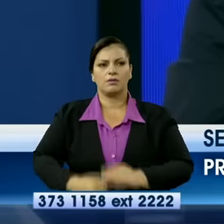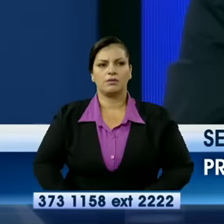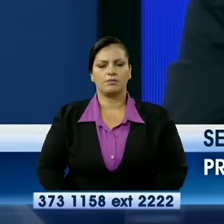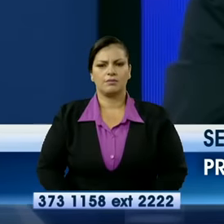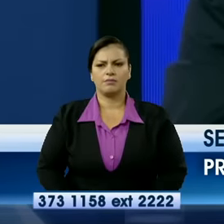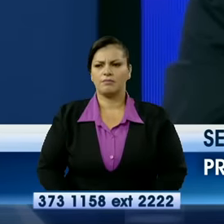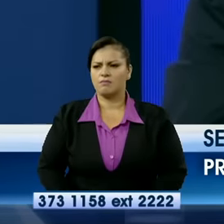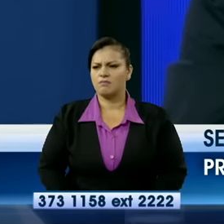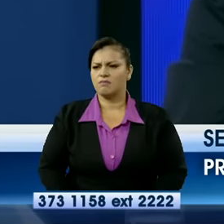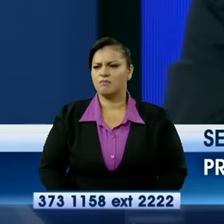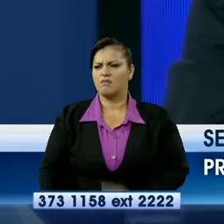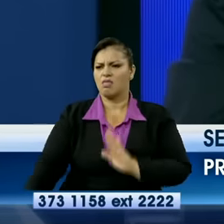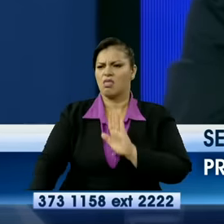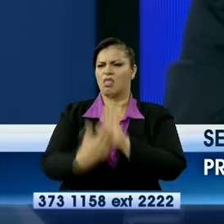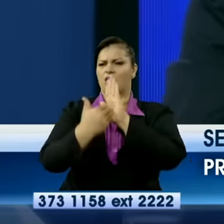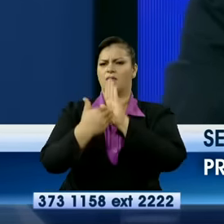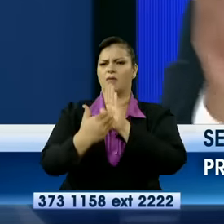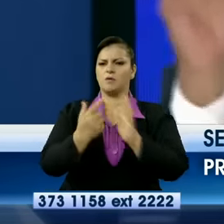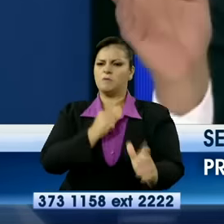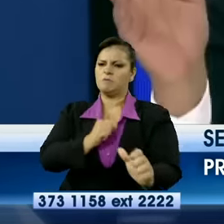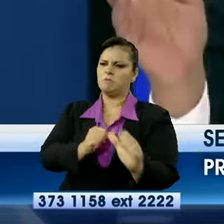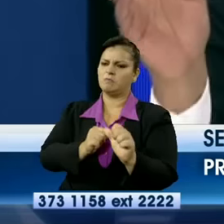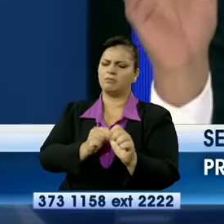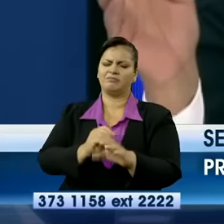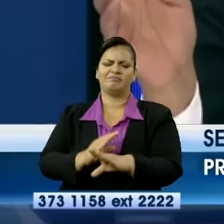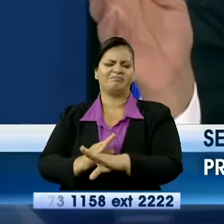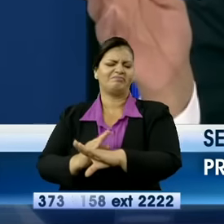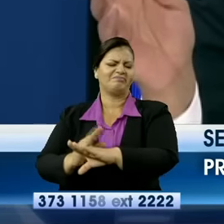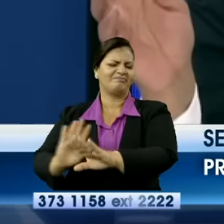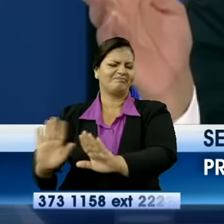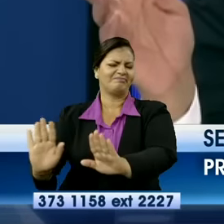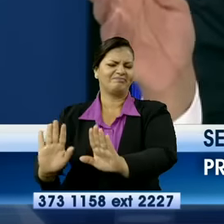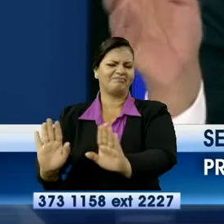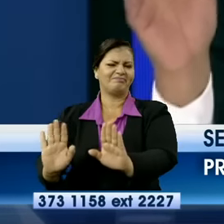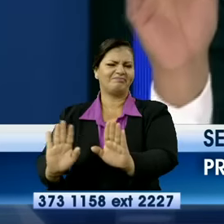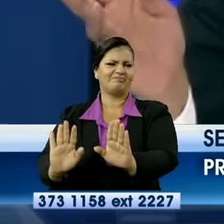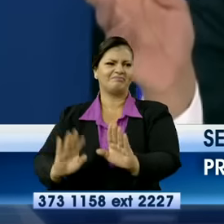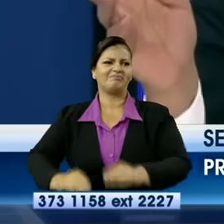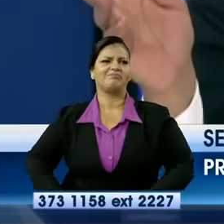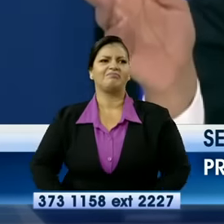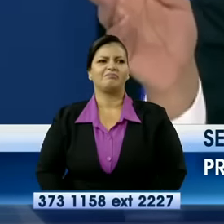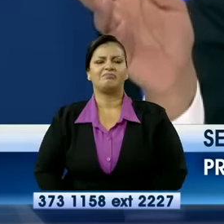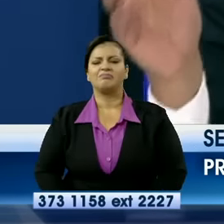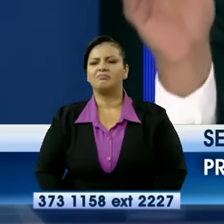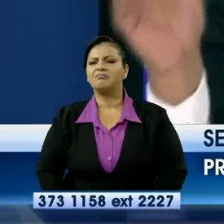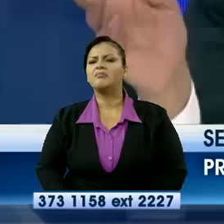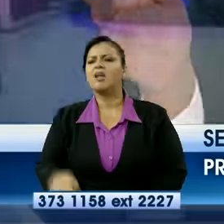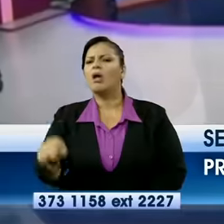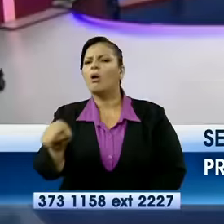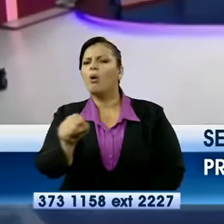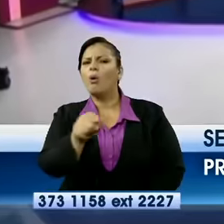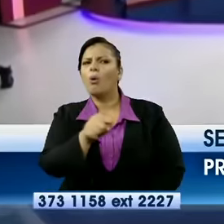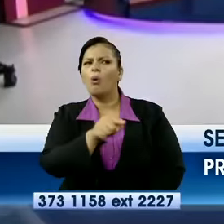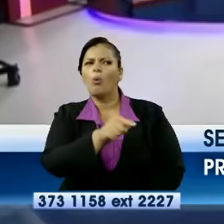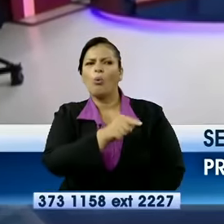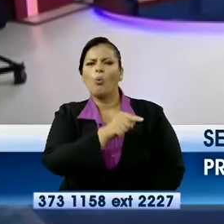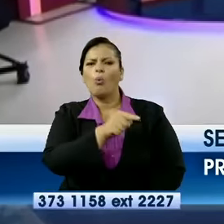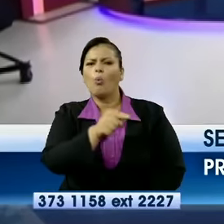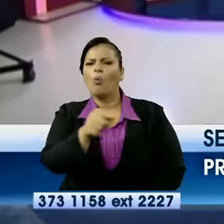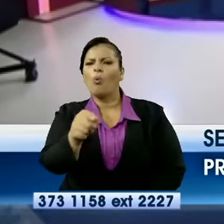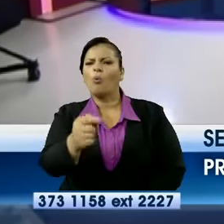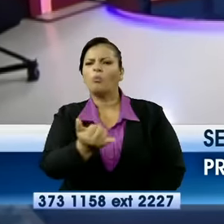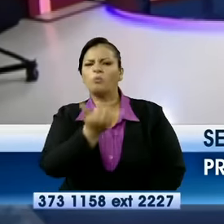llegan ni les llegan a Alianza País. Aquí está representado con honrosas decepciones lo peor de la historia del país.